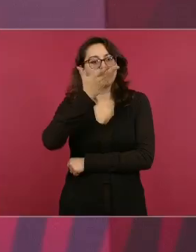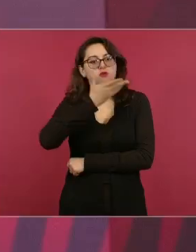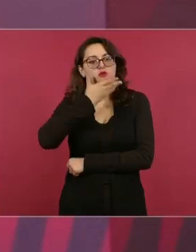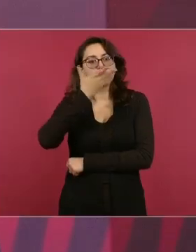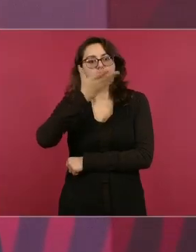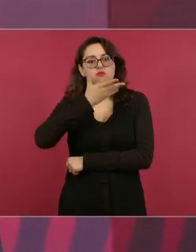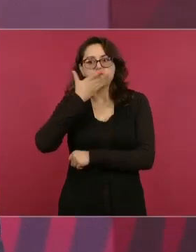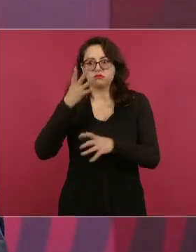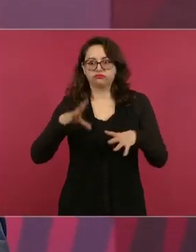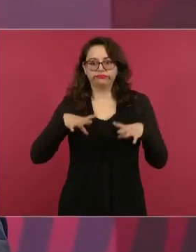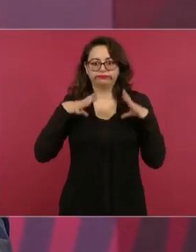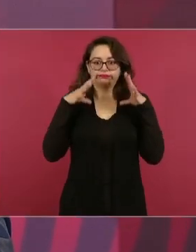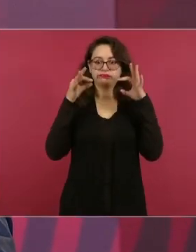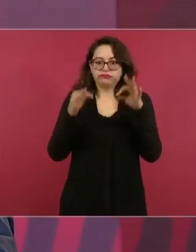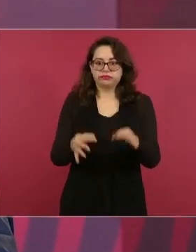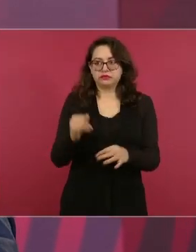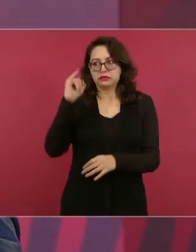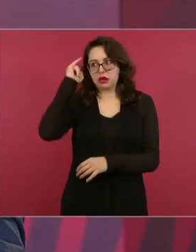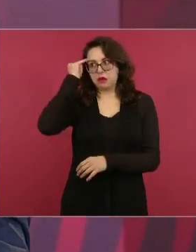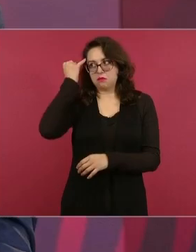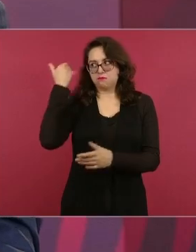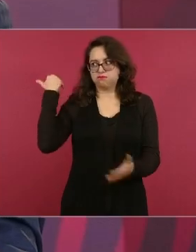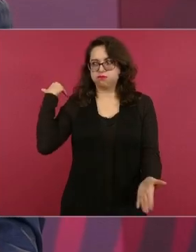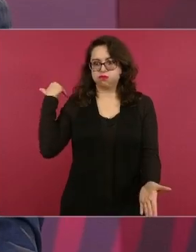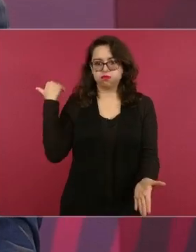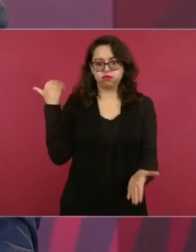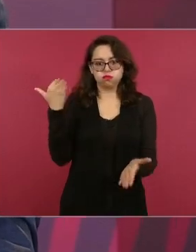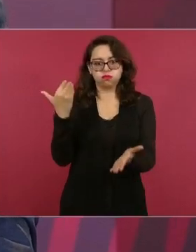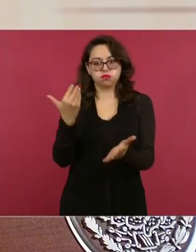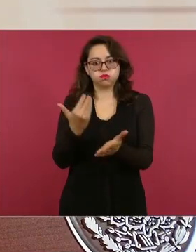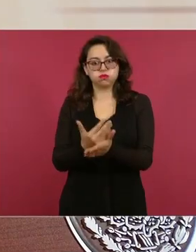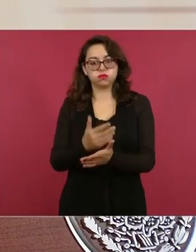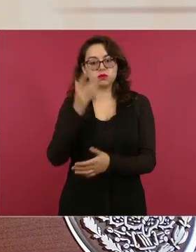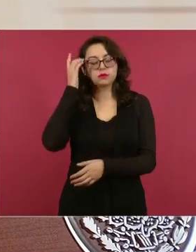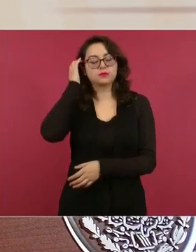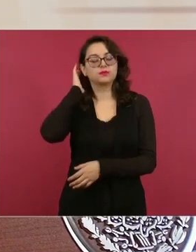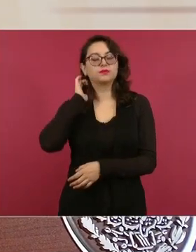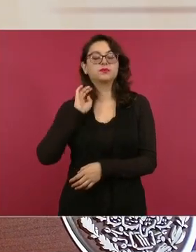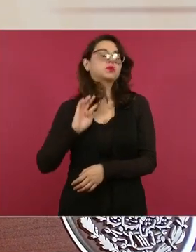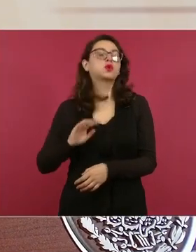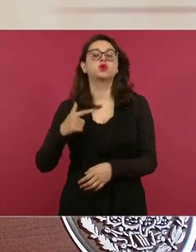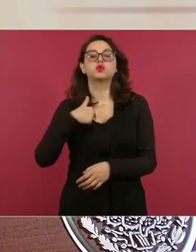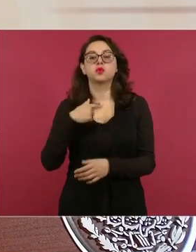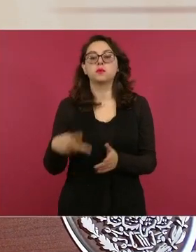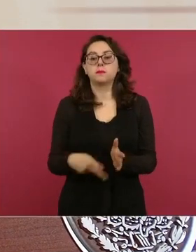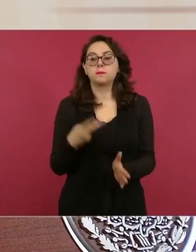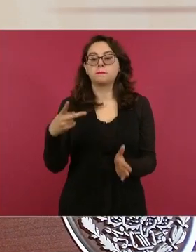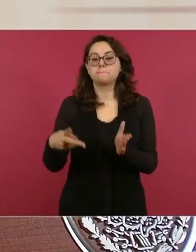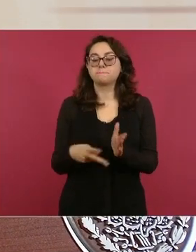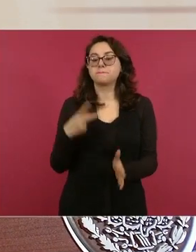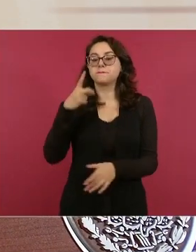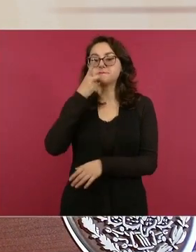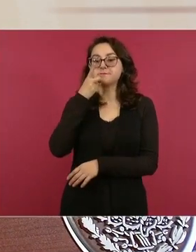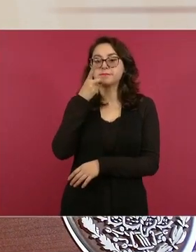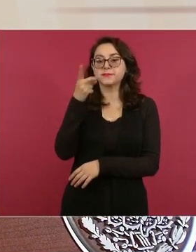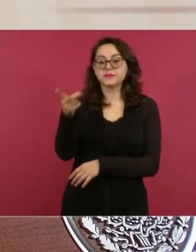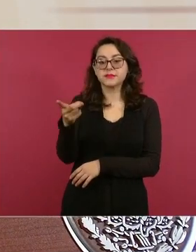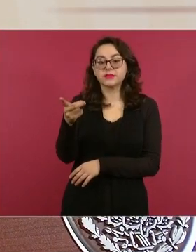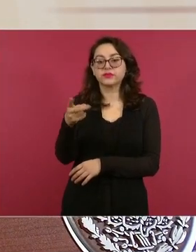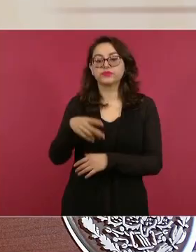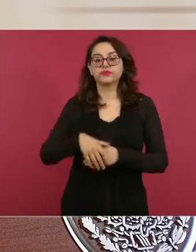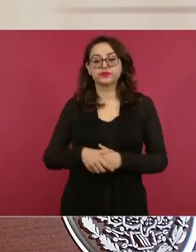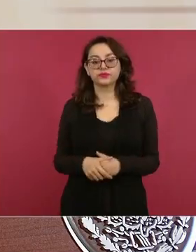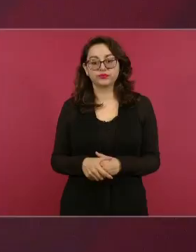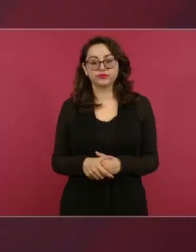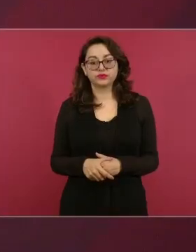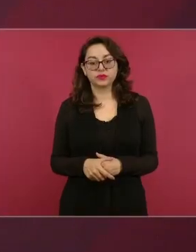originarias. Yo sostengo y estoy escribiendo